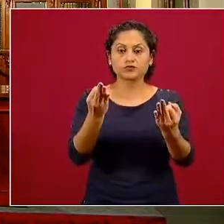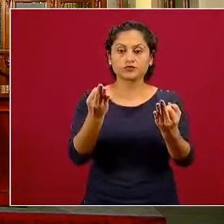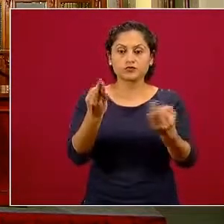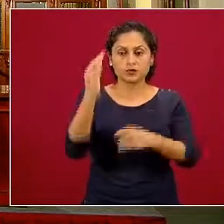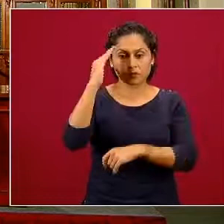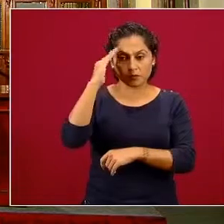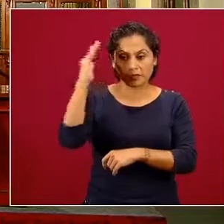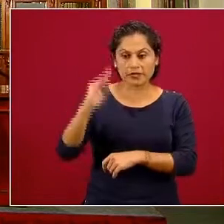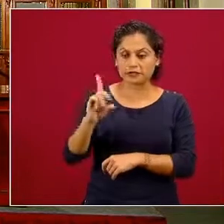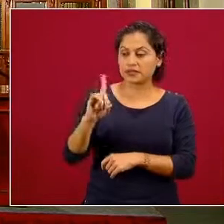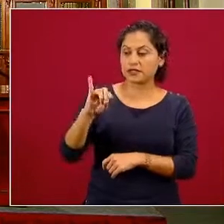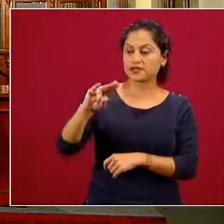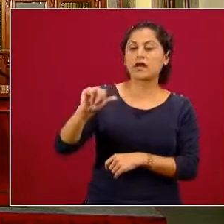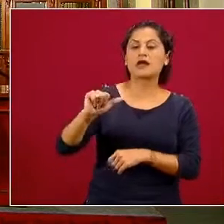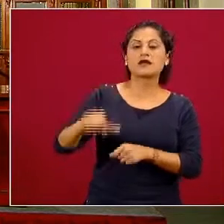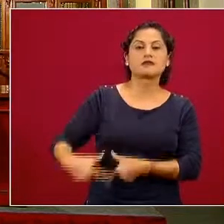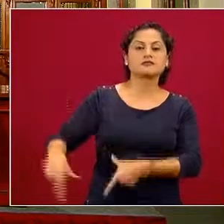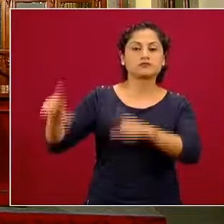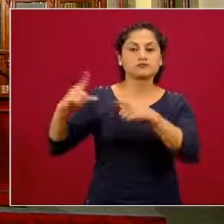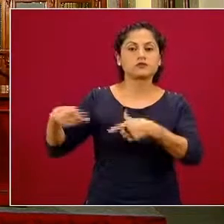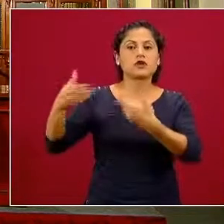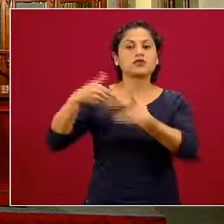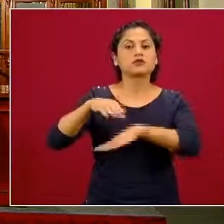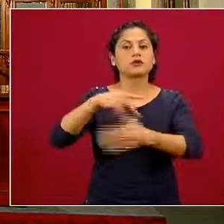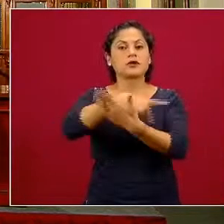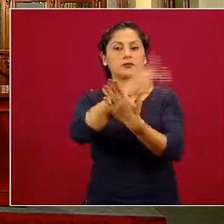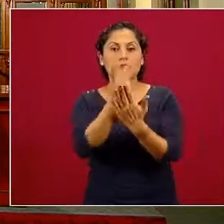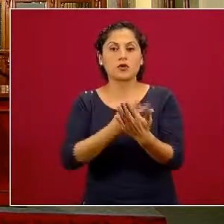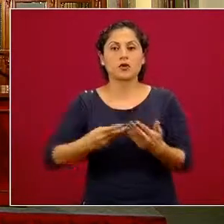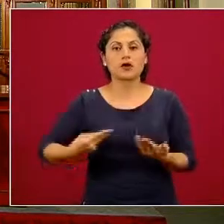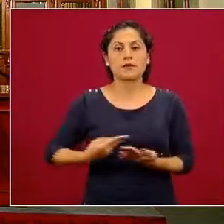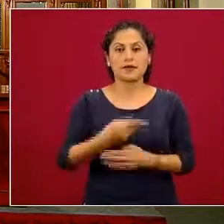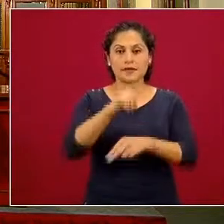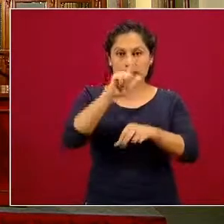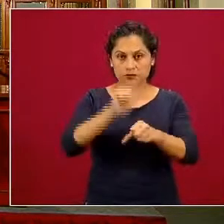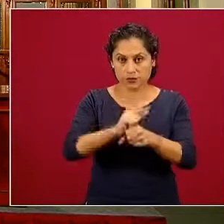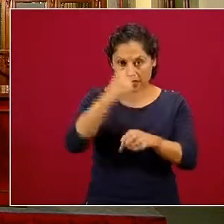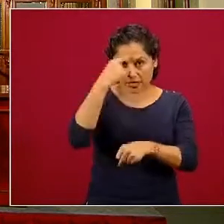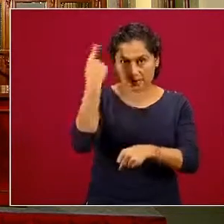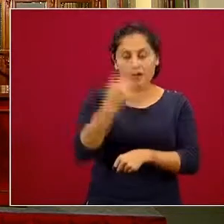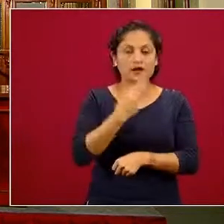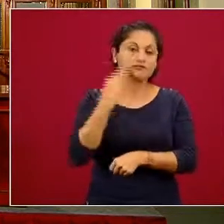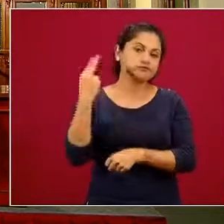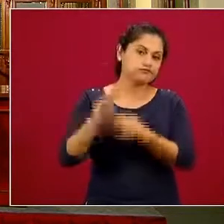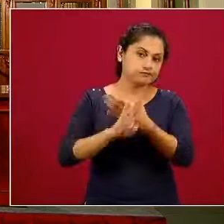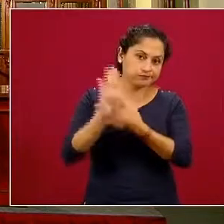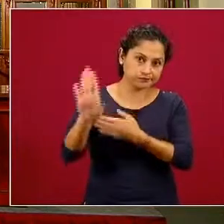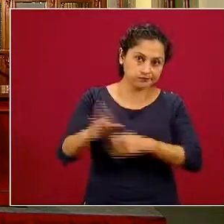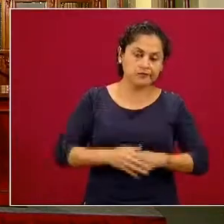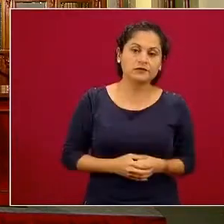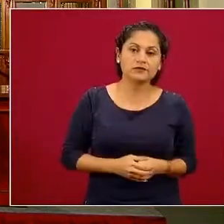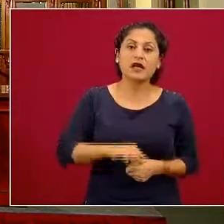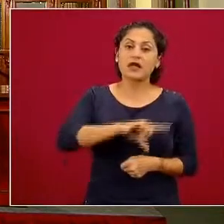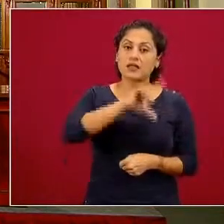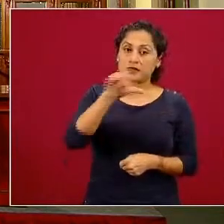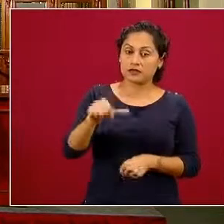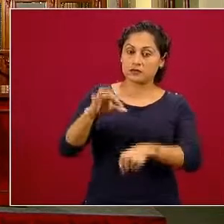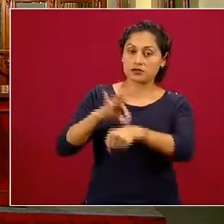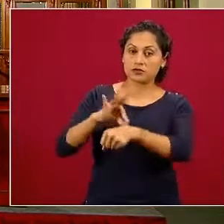Diana nos tiene una presentación del Programa Nacional de Prevención de Suicidio. Y, posteriormente, nos tiene un mensaje el doctor